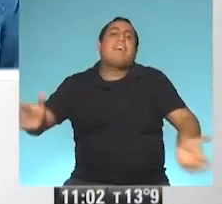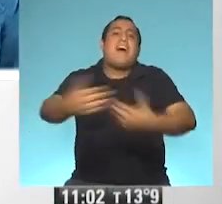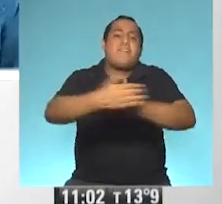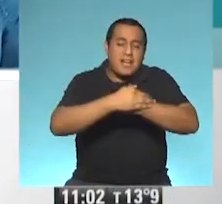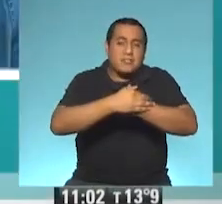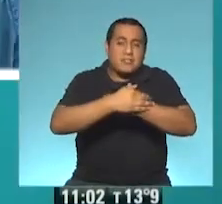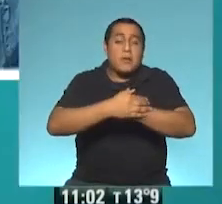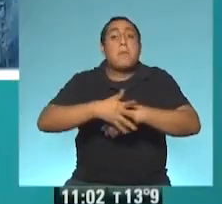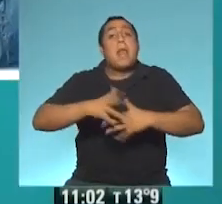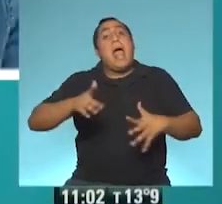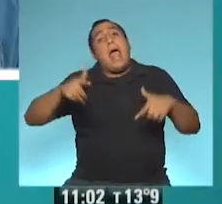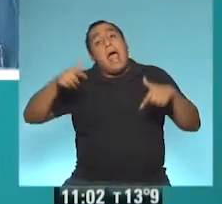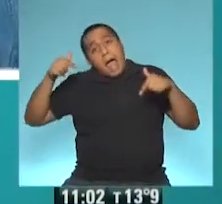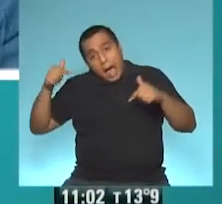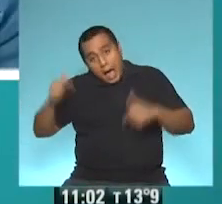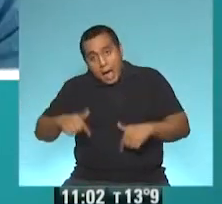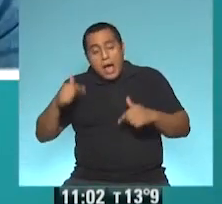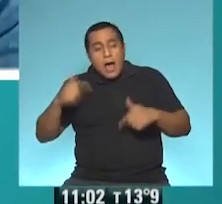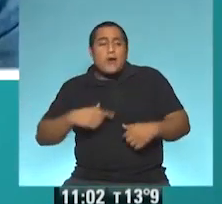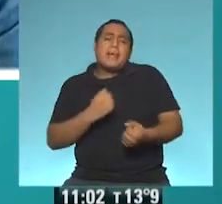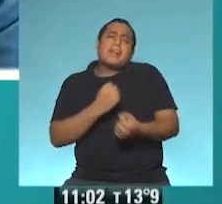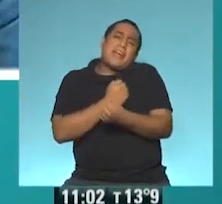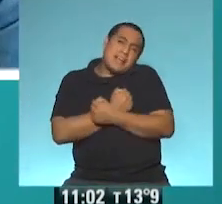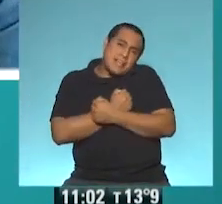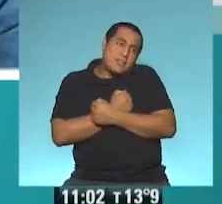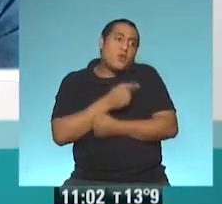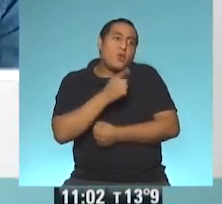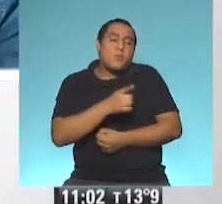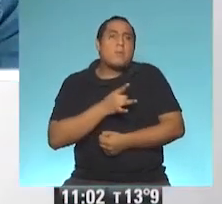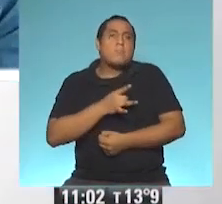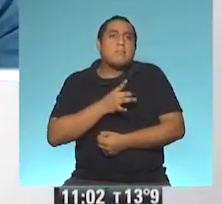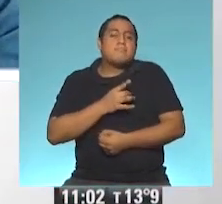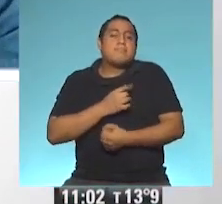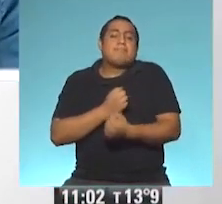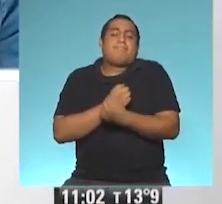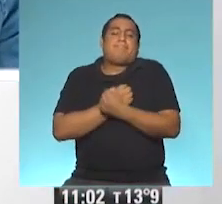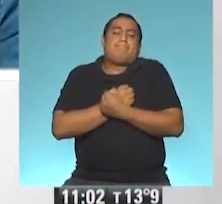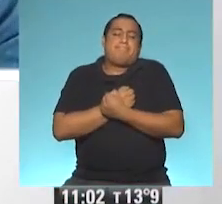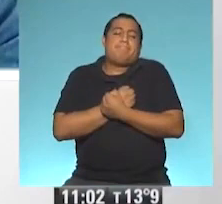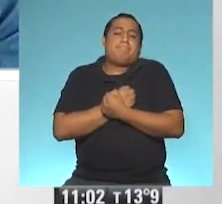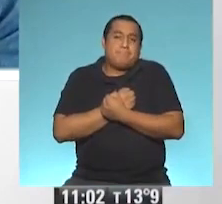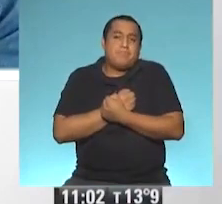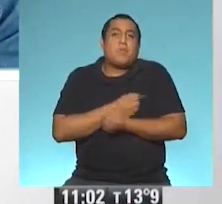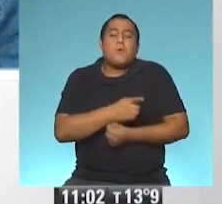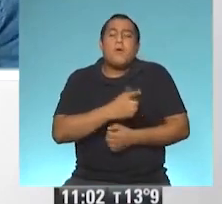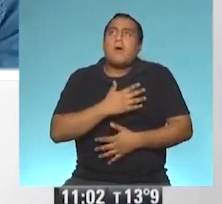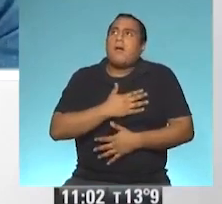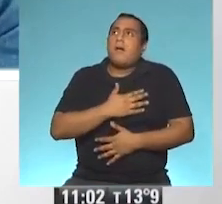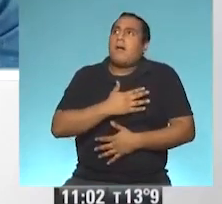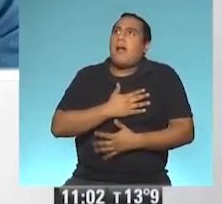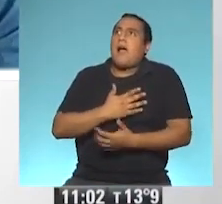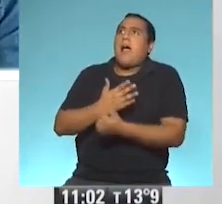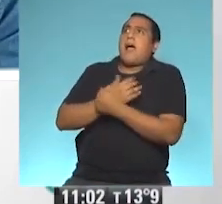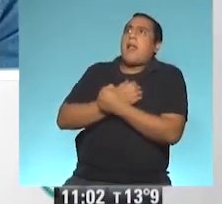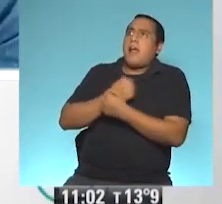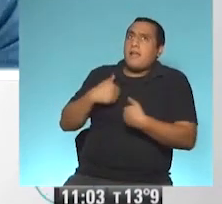tanto lleva mi cariño en tu latir y verás que el mundo vuelve a